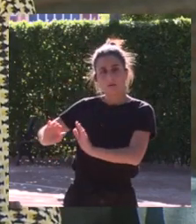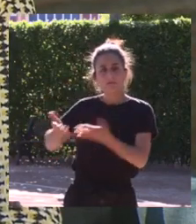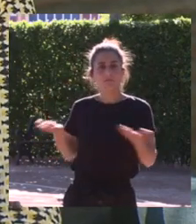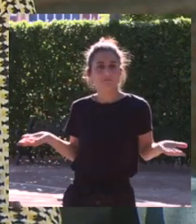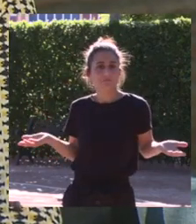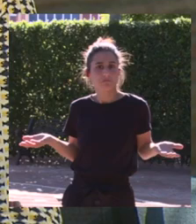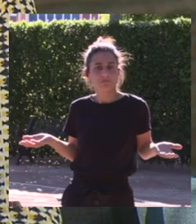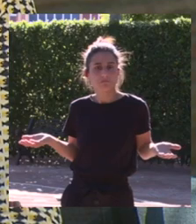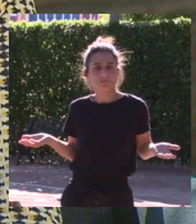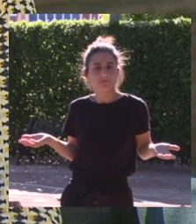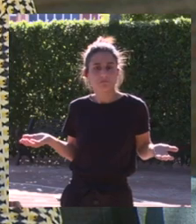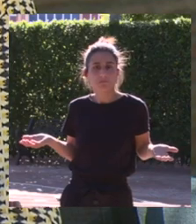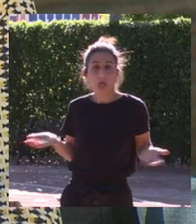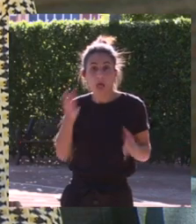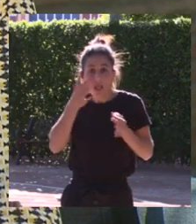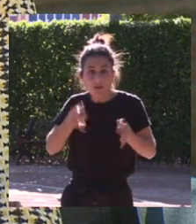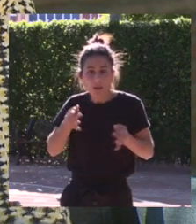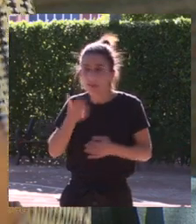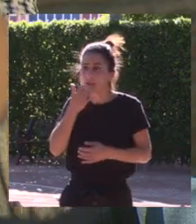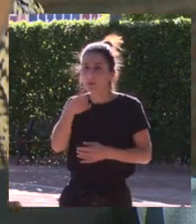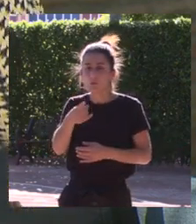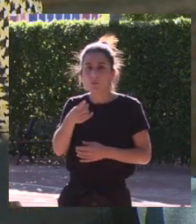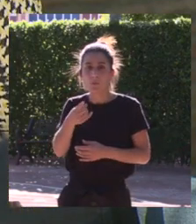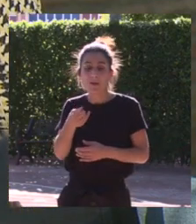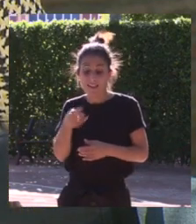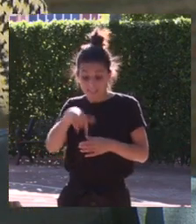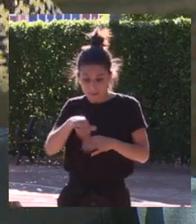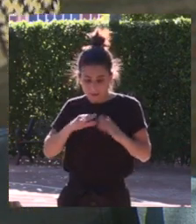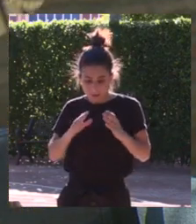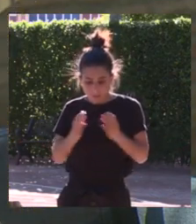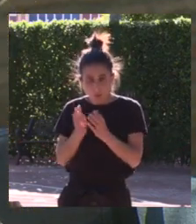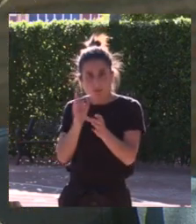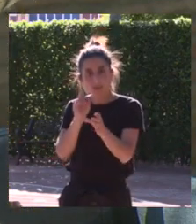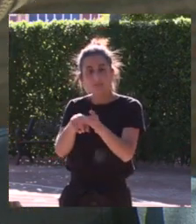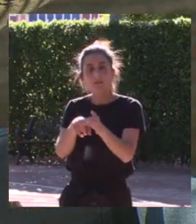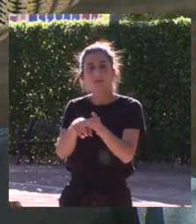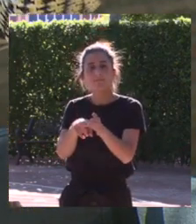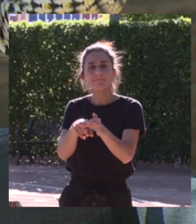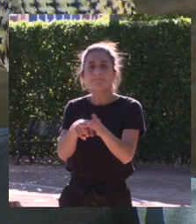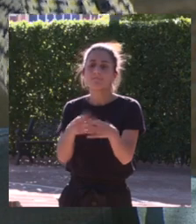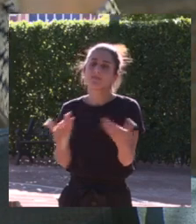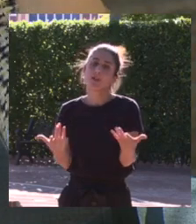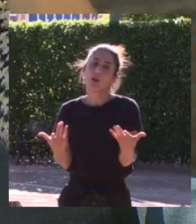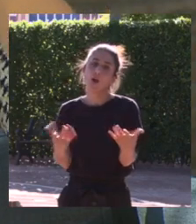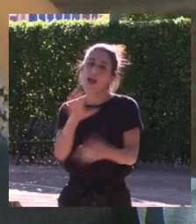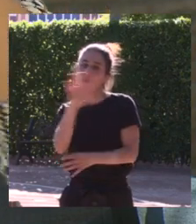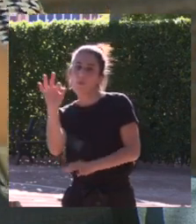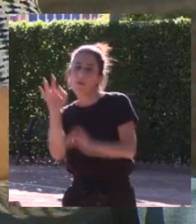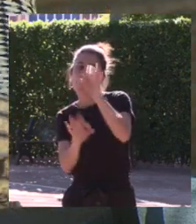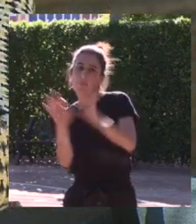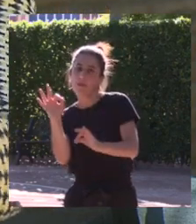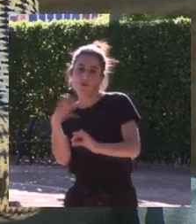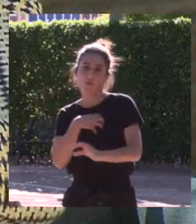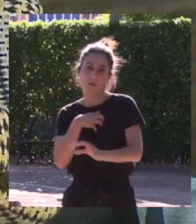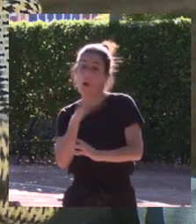verdad es que cuando te involucras en este mundo pues tampoco puedes estar al 50% o